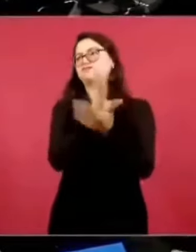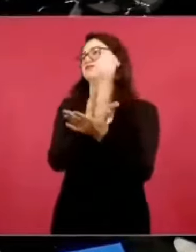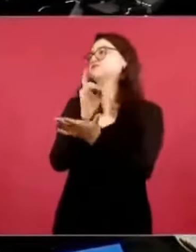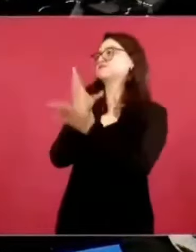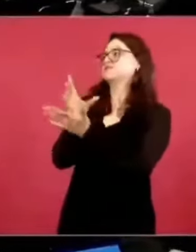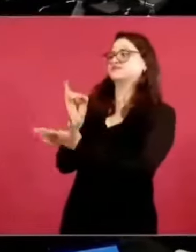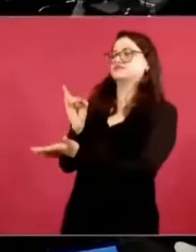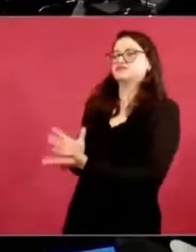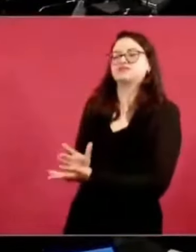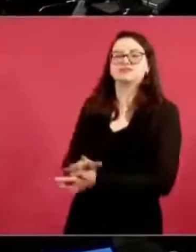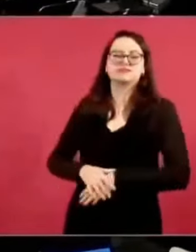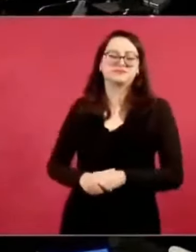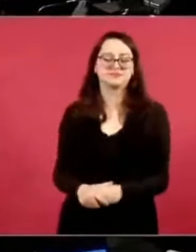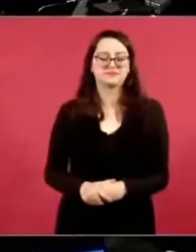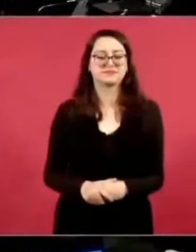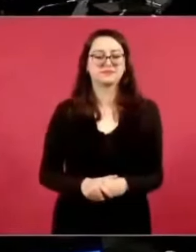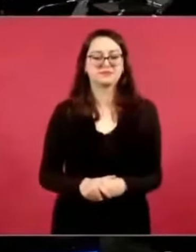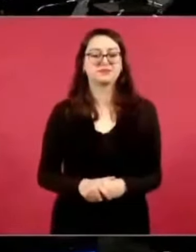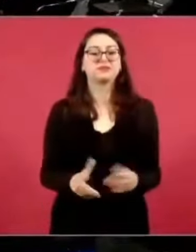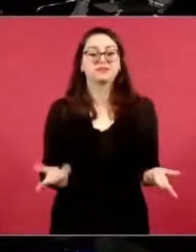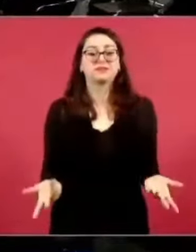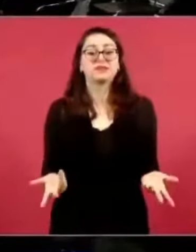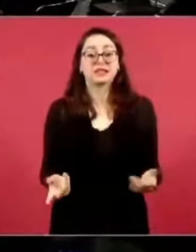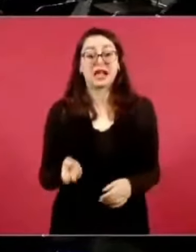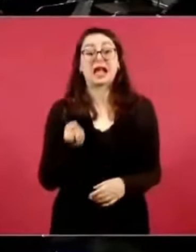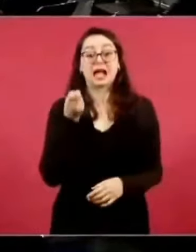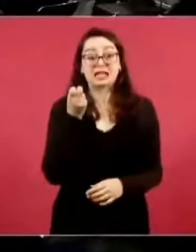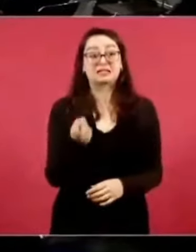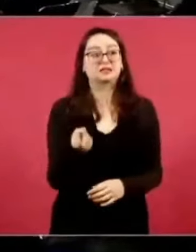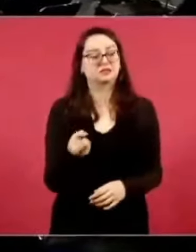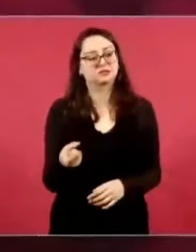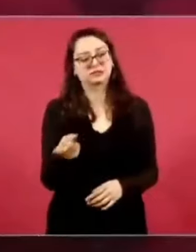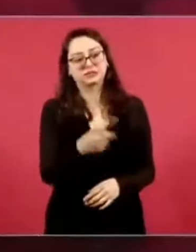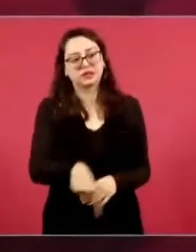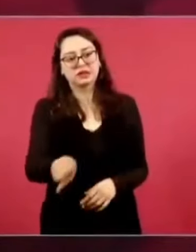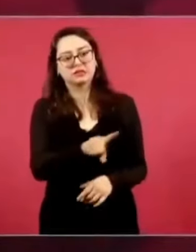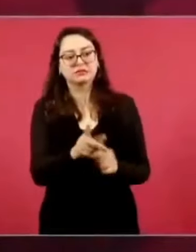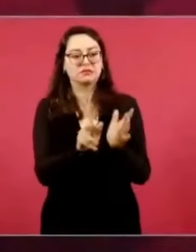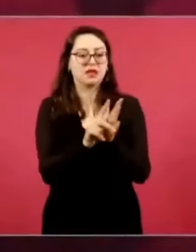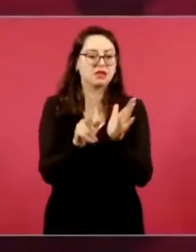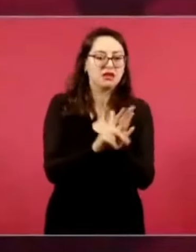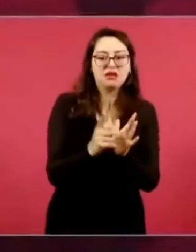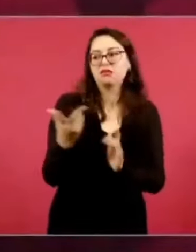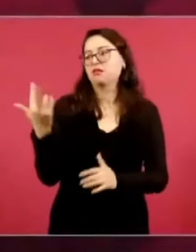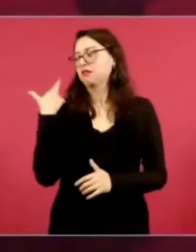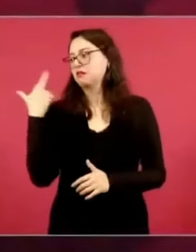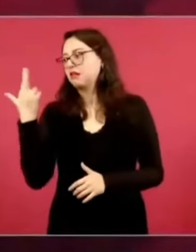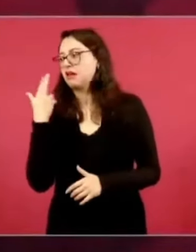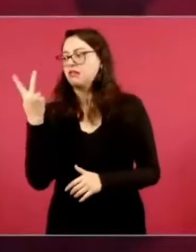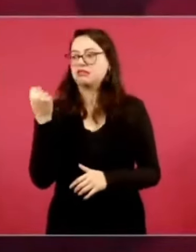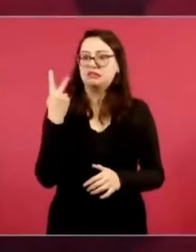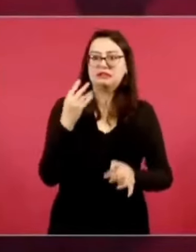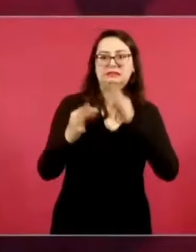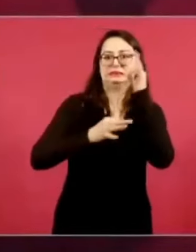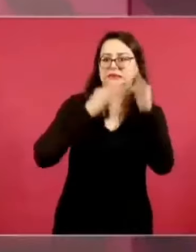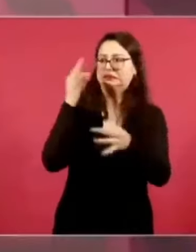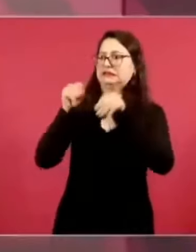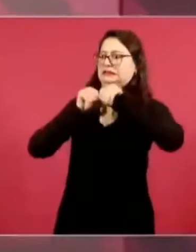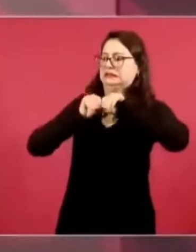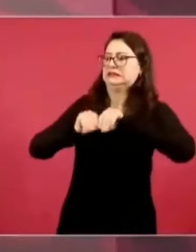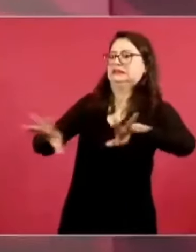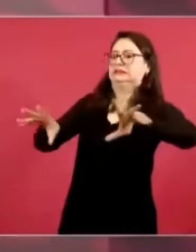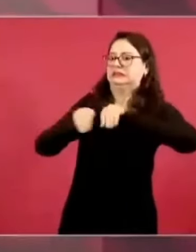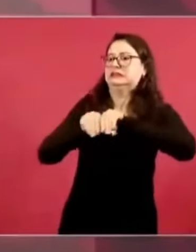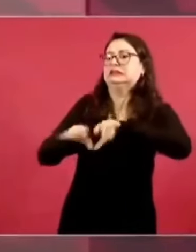informativos que se vuelven de